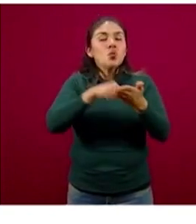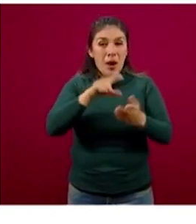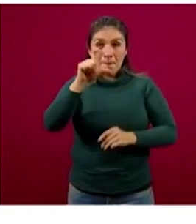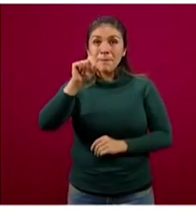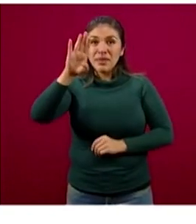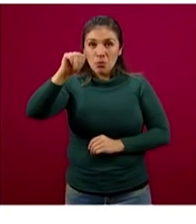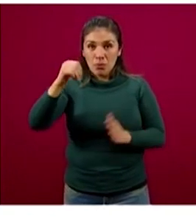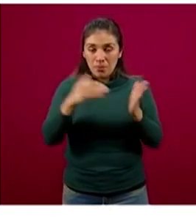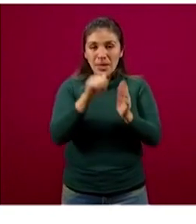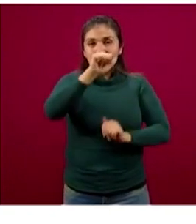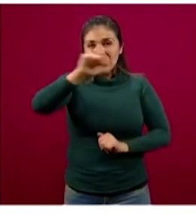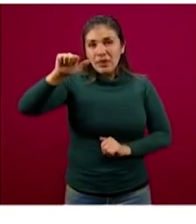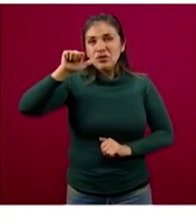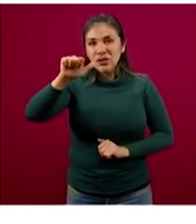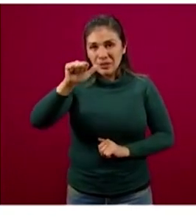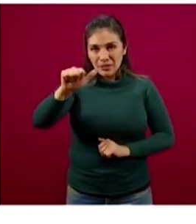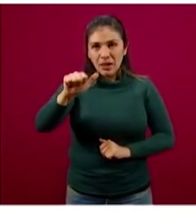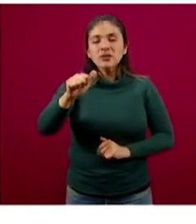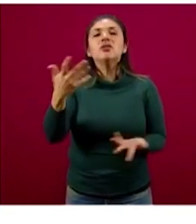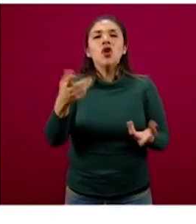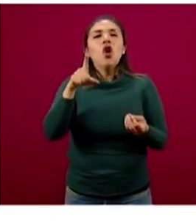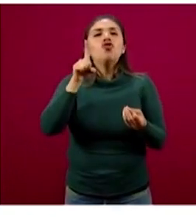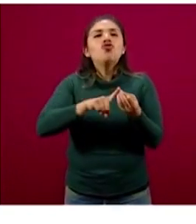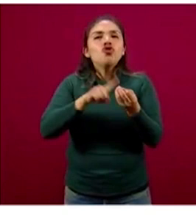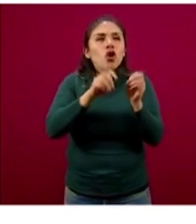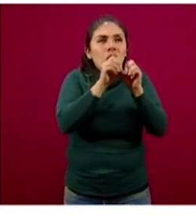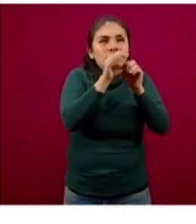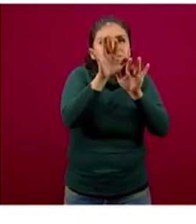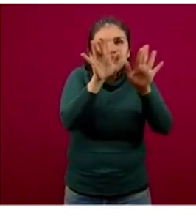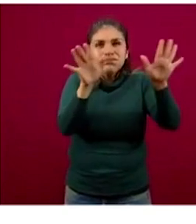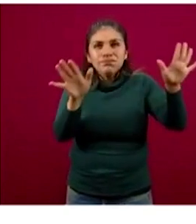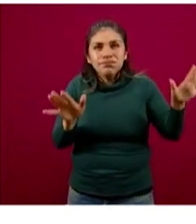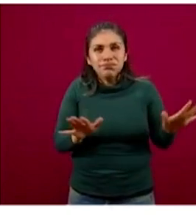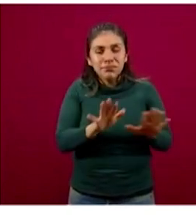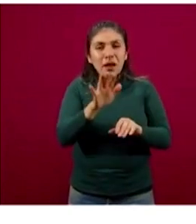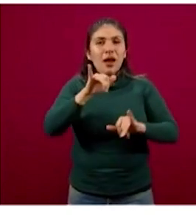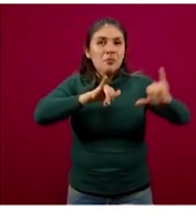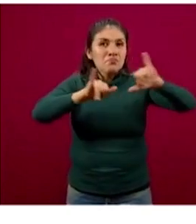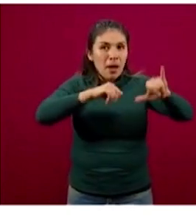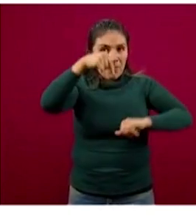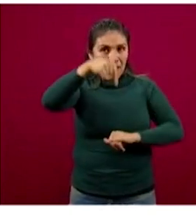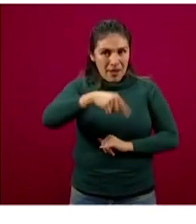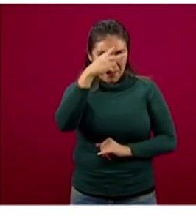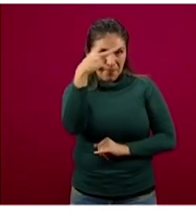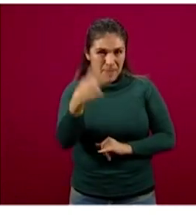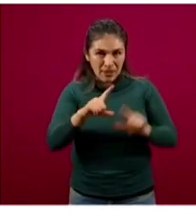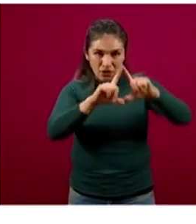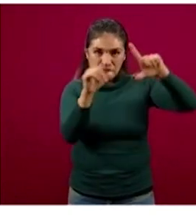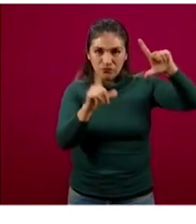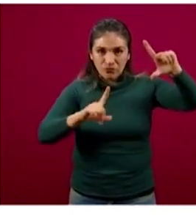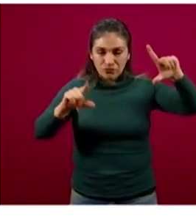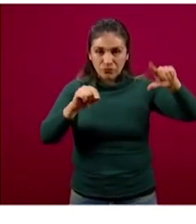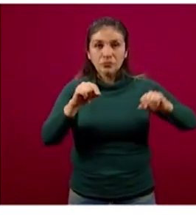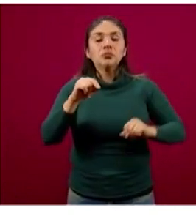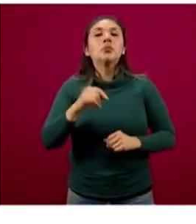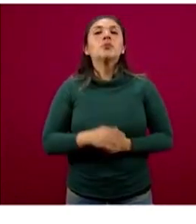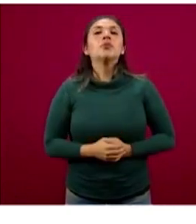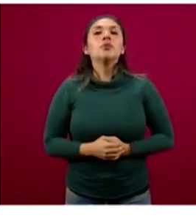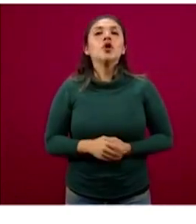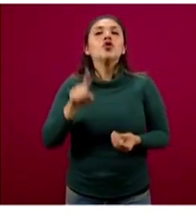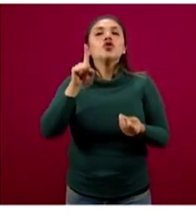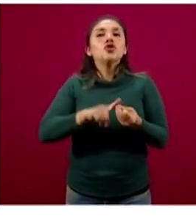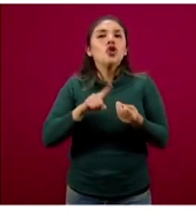616, como están en relación a la entidad federativa en la cual residen.